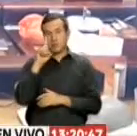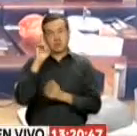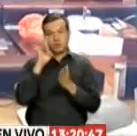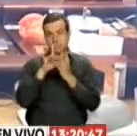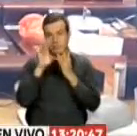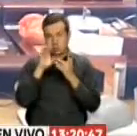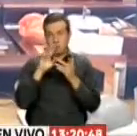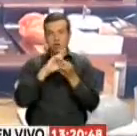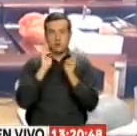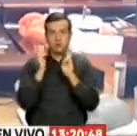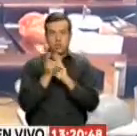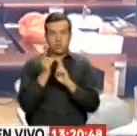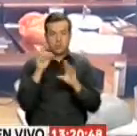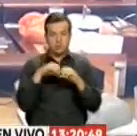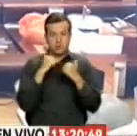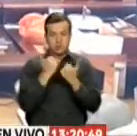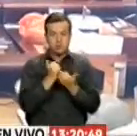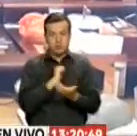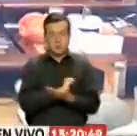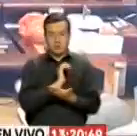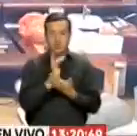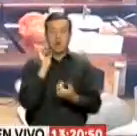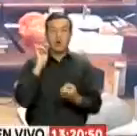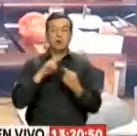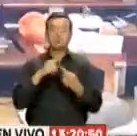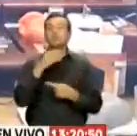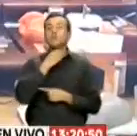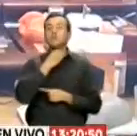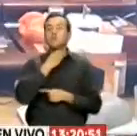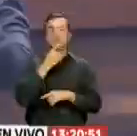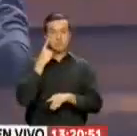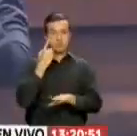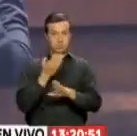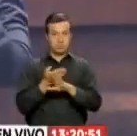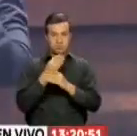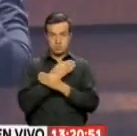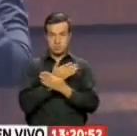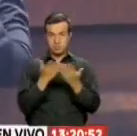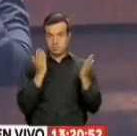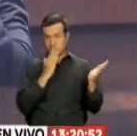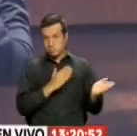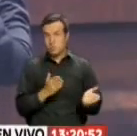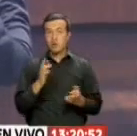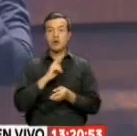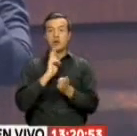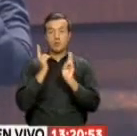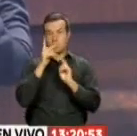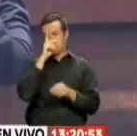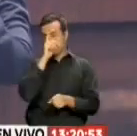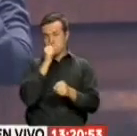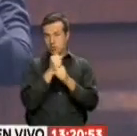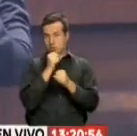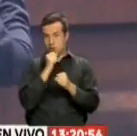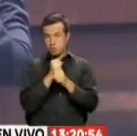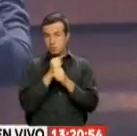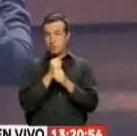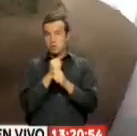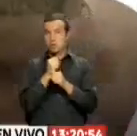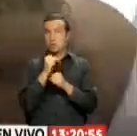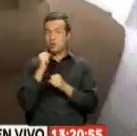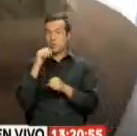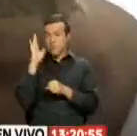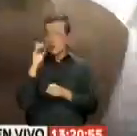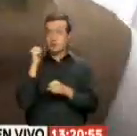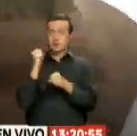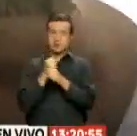reforma legal se enviará a la Asamblea Hasta agosto según el documento Se realizará una reforma laboral Para reducir la informalidad